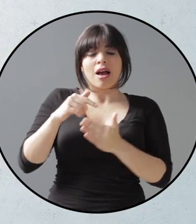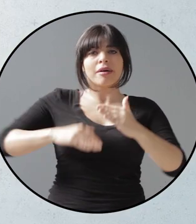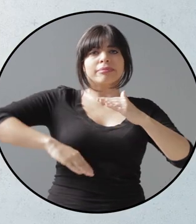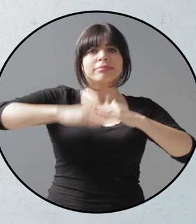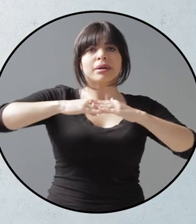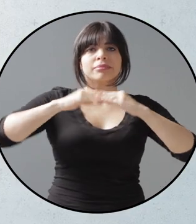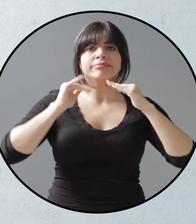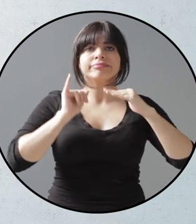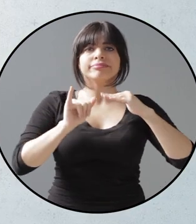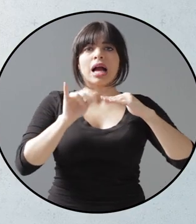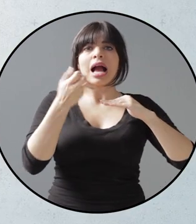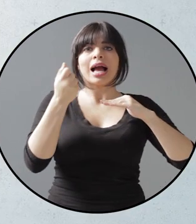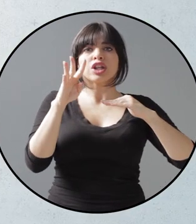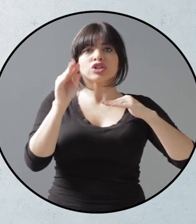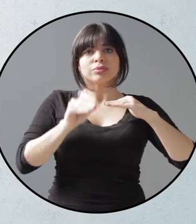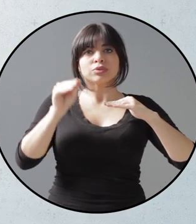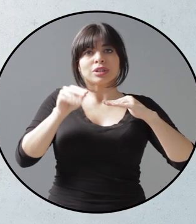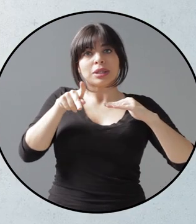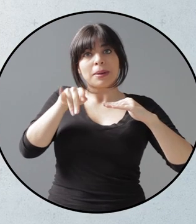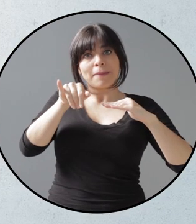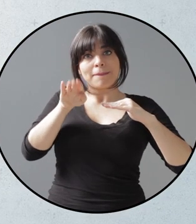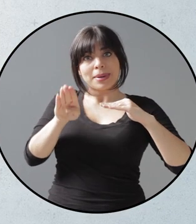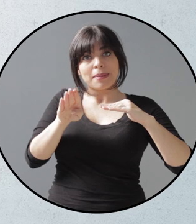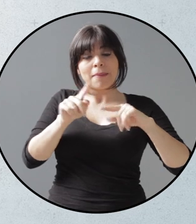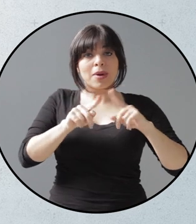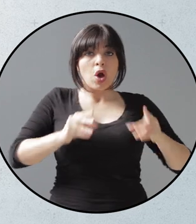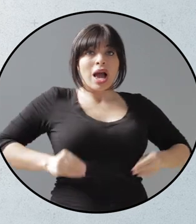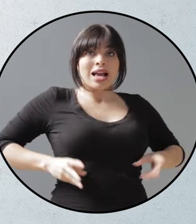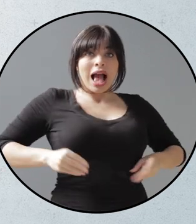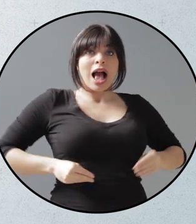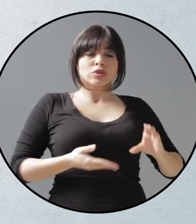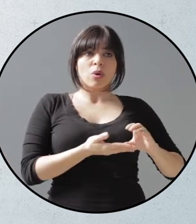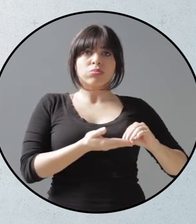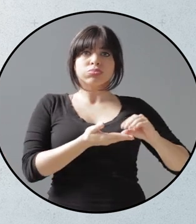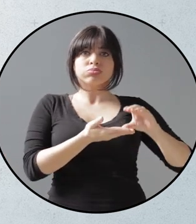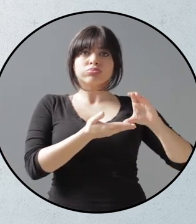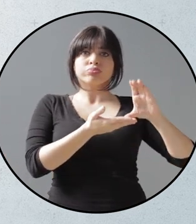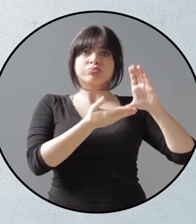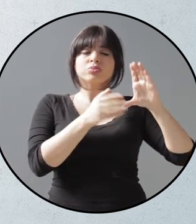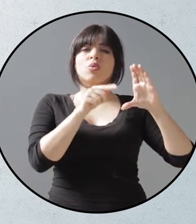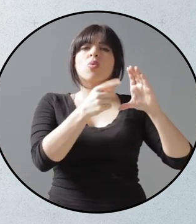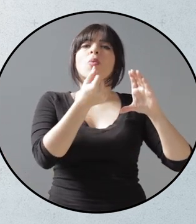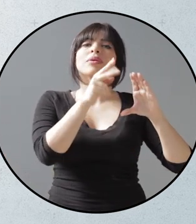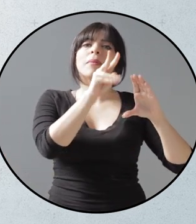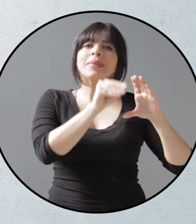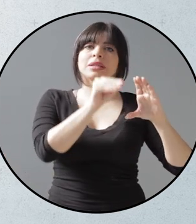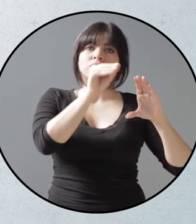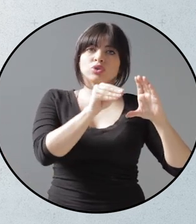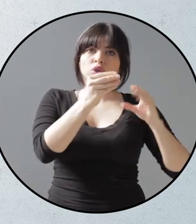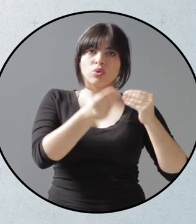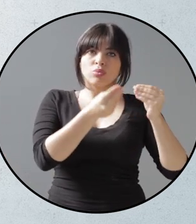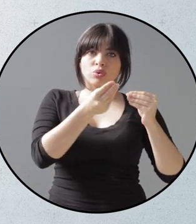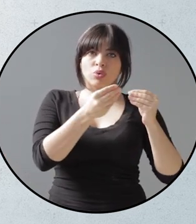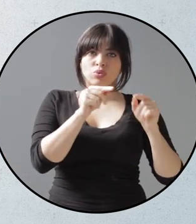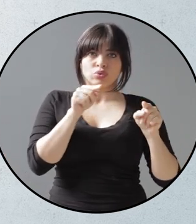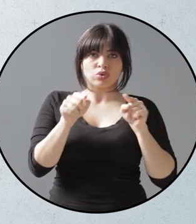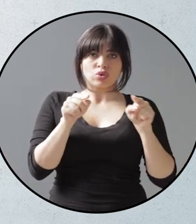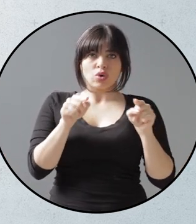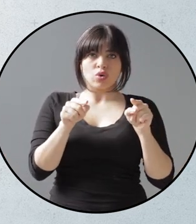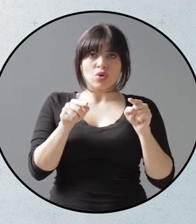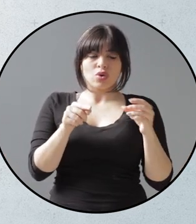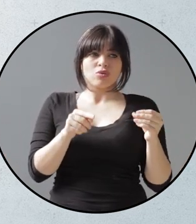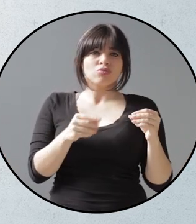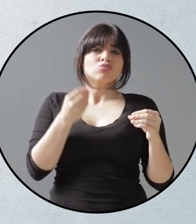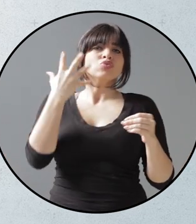central se estancaron en el 14% del PIB, mientras los gastos crecientes equivalen a cerca de un 20% de la